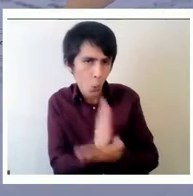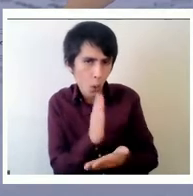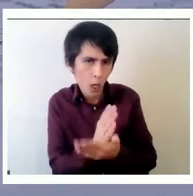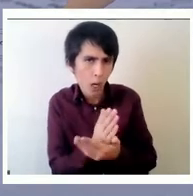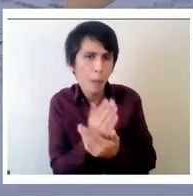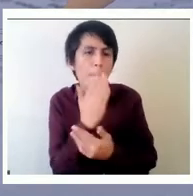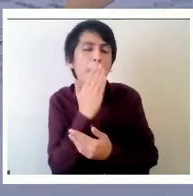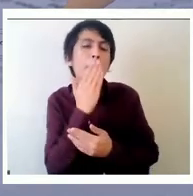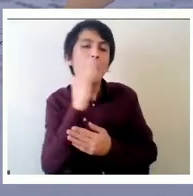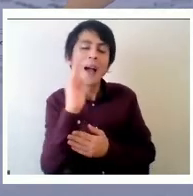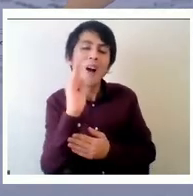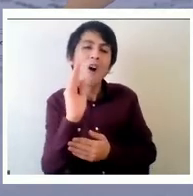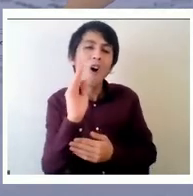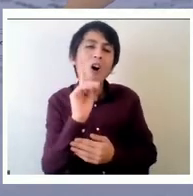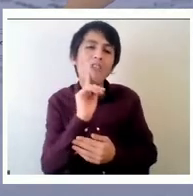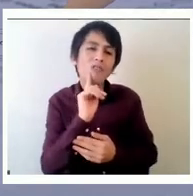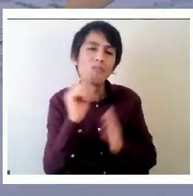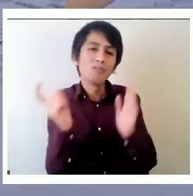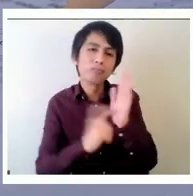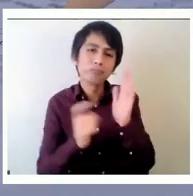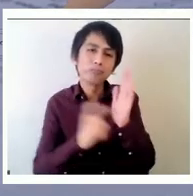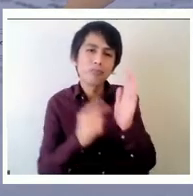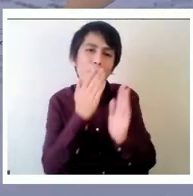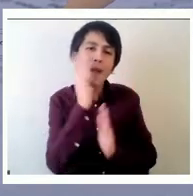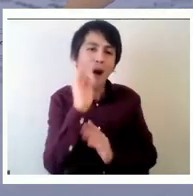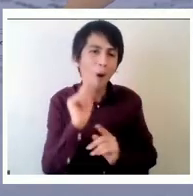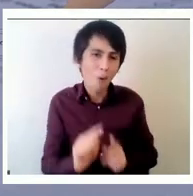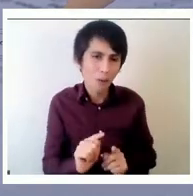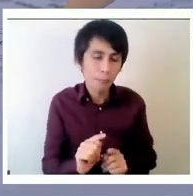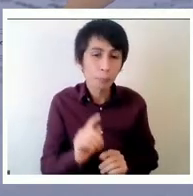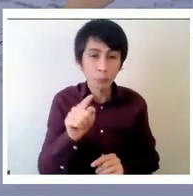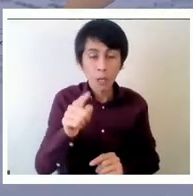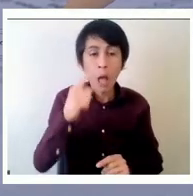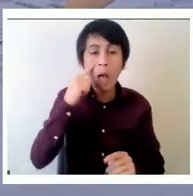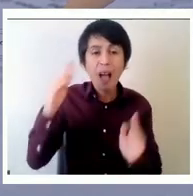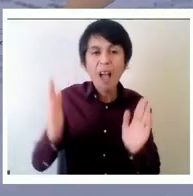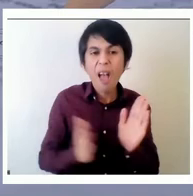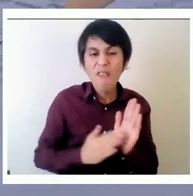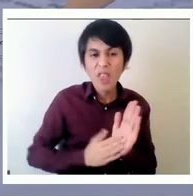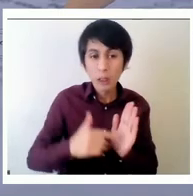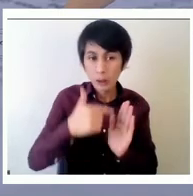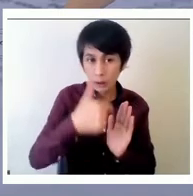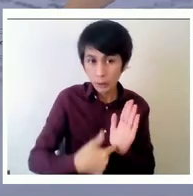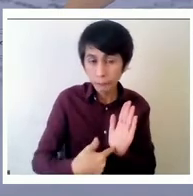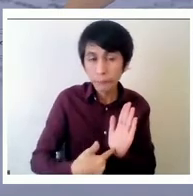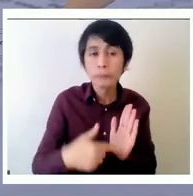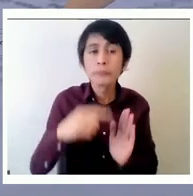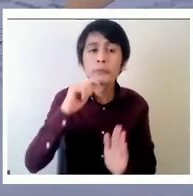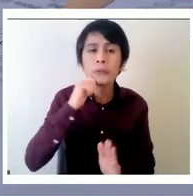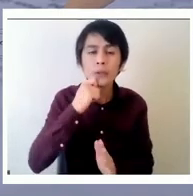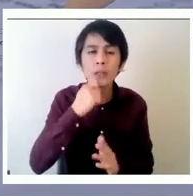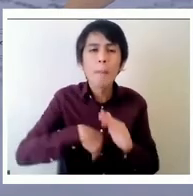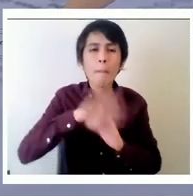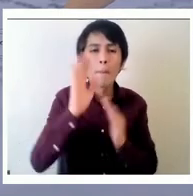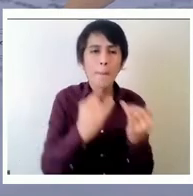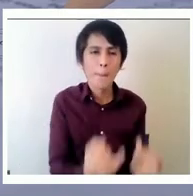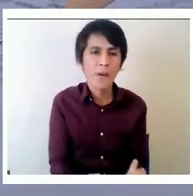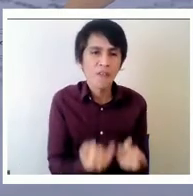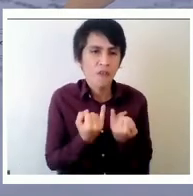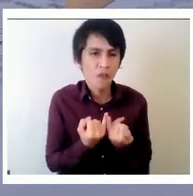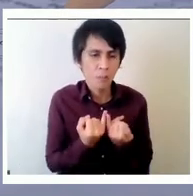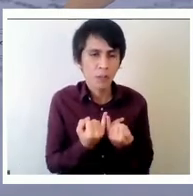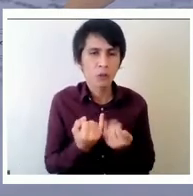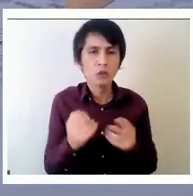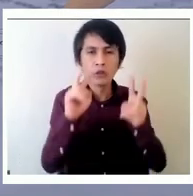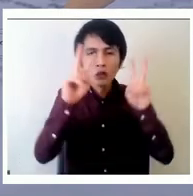rendimiento y como decía Joan este tipo de evidencia nos da mucha más información acerca de